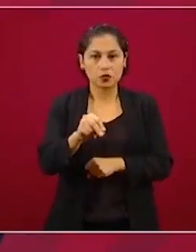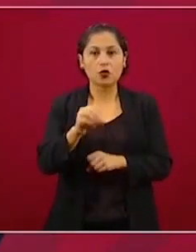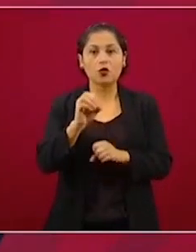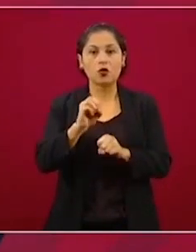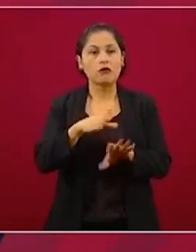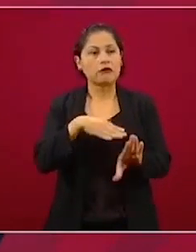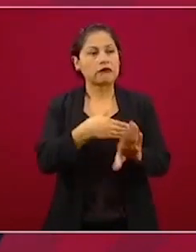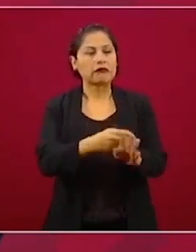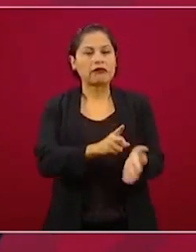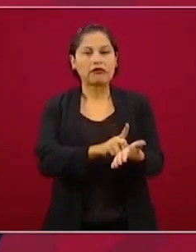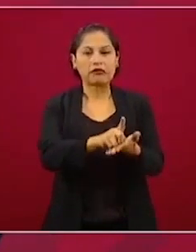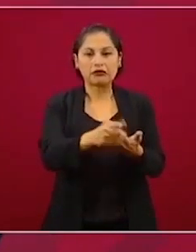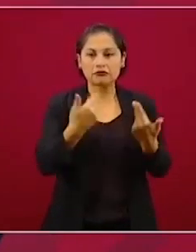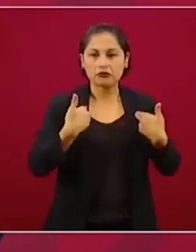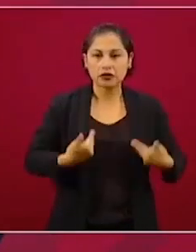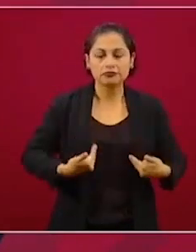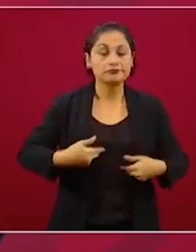humanos.